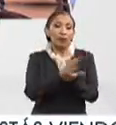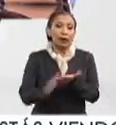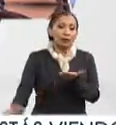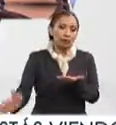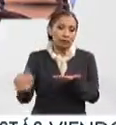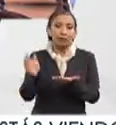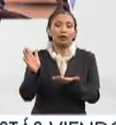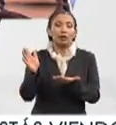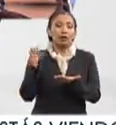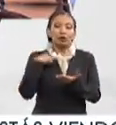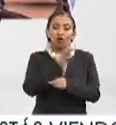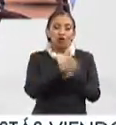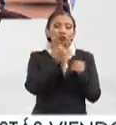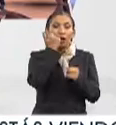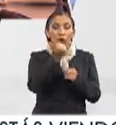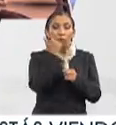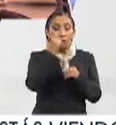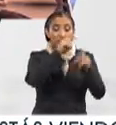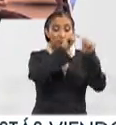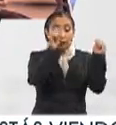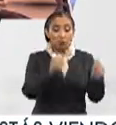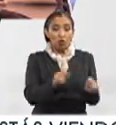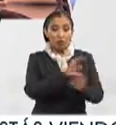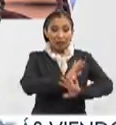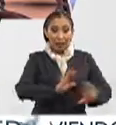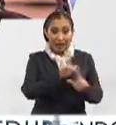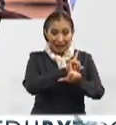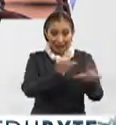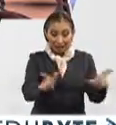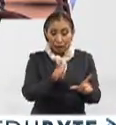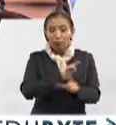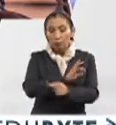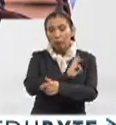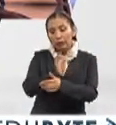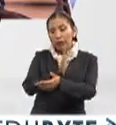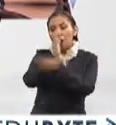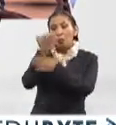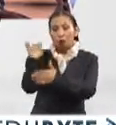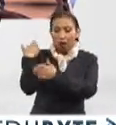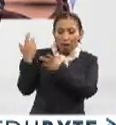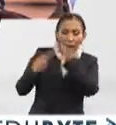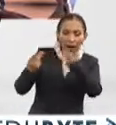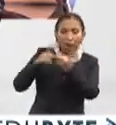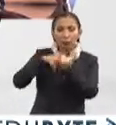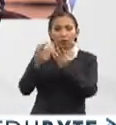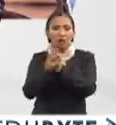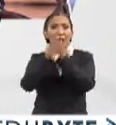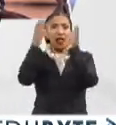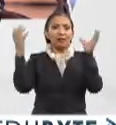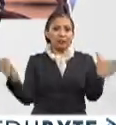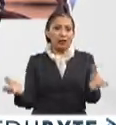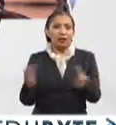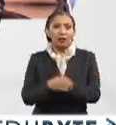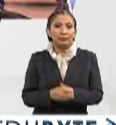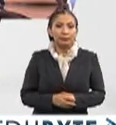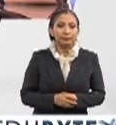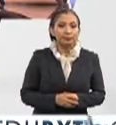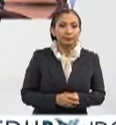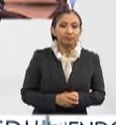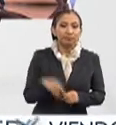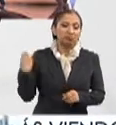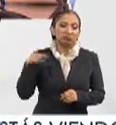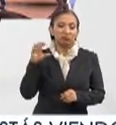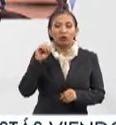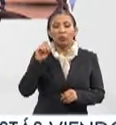al que pueden acceder todos los alumnos que se han titulado y que no han tenido por cuenta propia oportunidad de hacer una ópera prima. Ok.